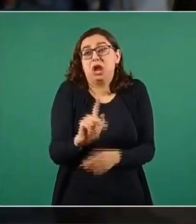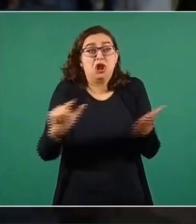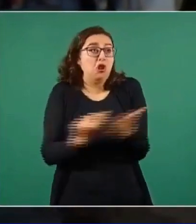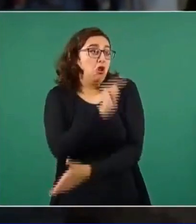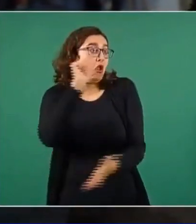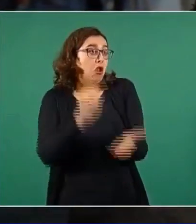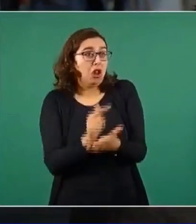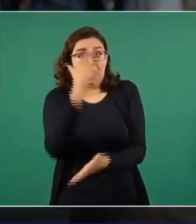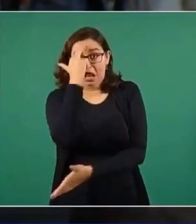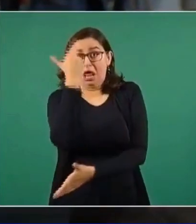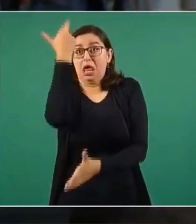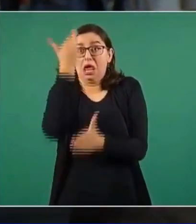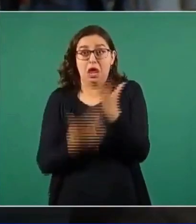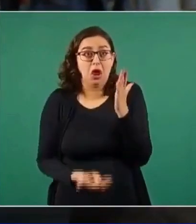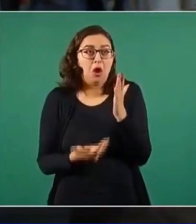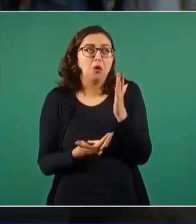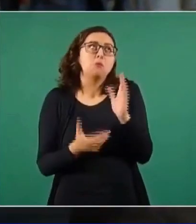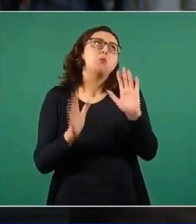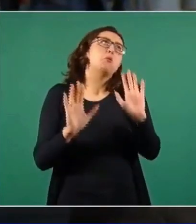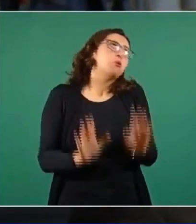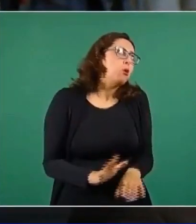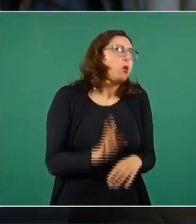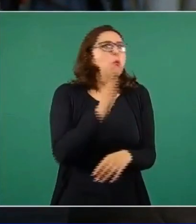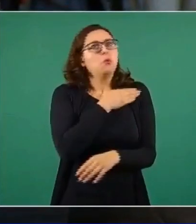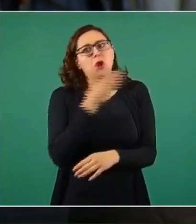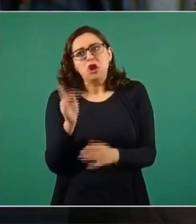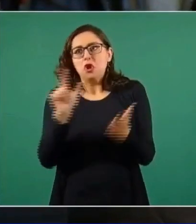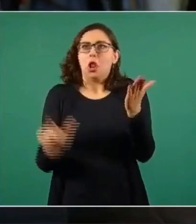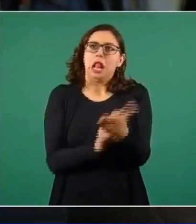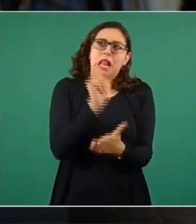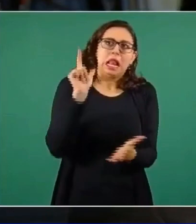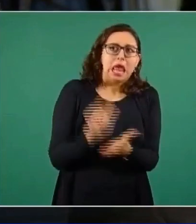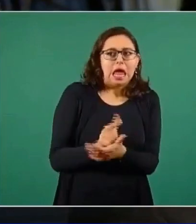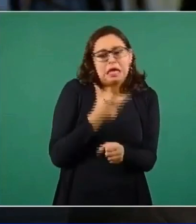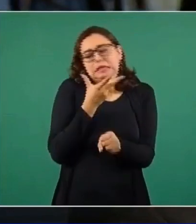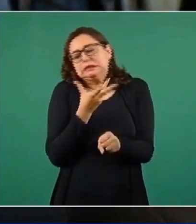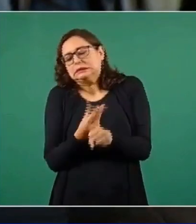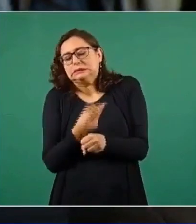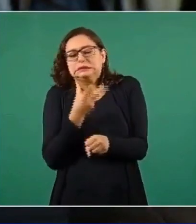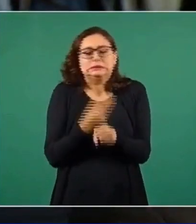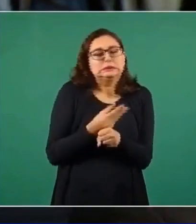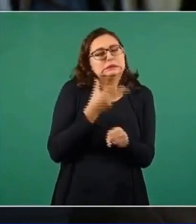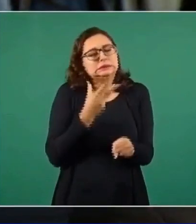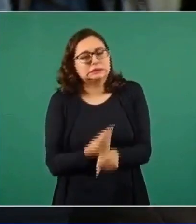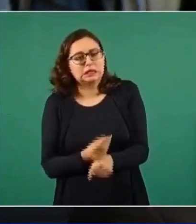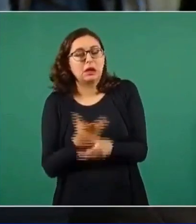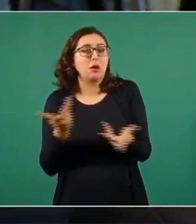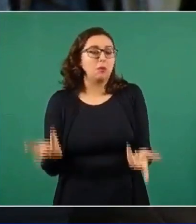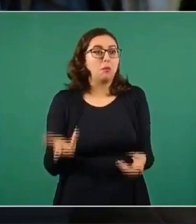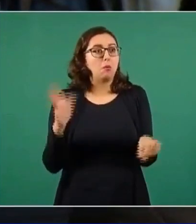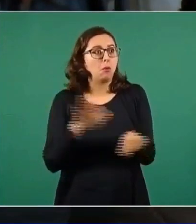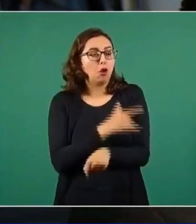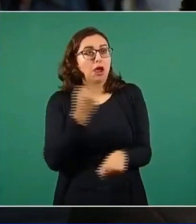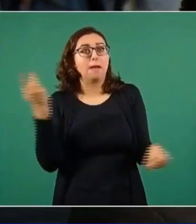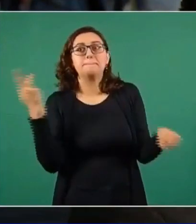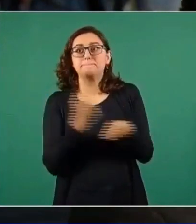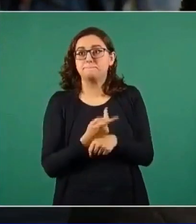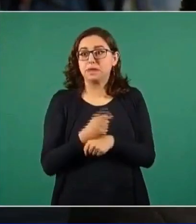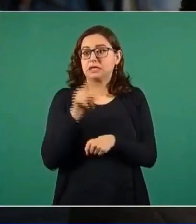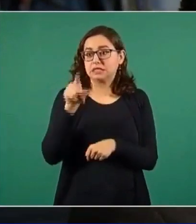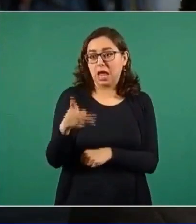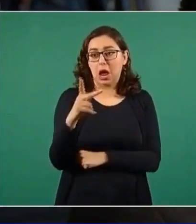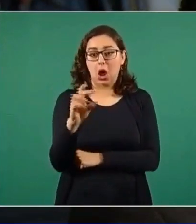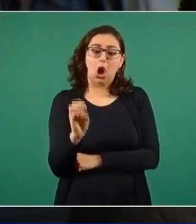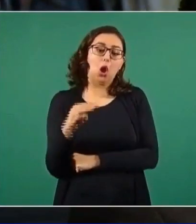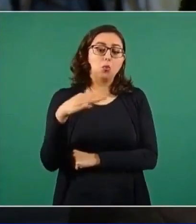la ley, o sea, o se está acomodando, porque como le digo en el caso de Pompa Corella, el día que sale en el boletín que tiene su